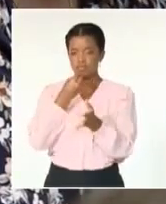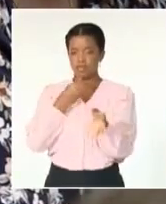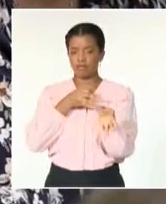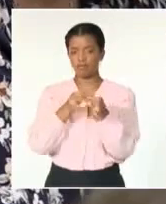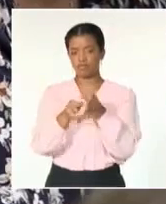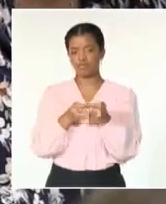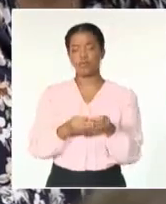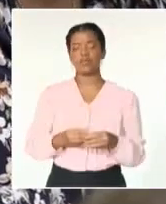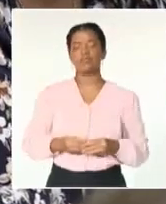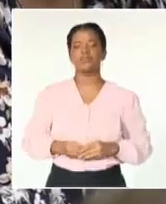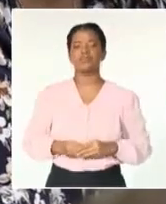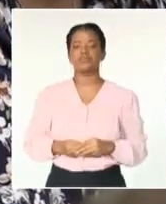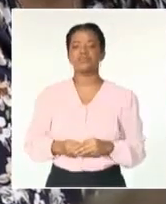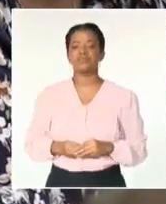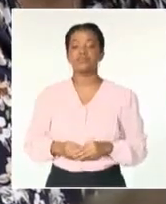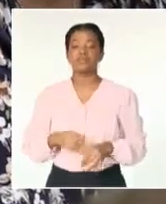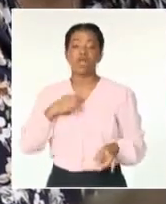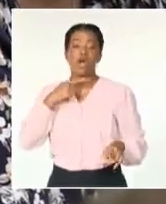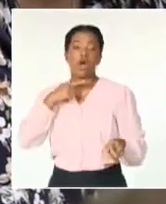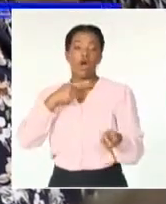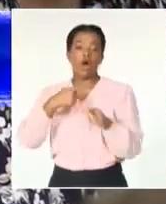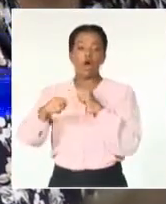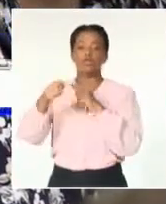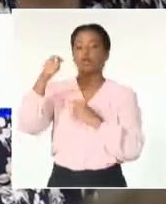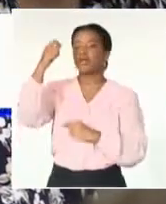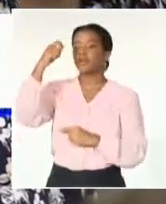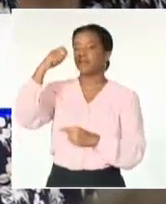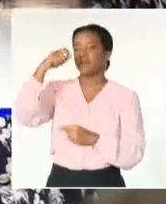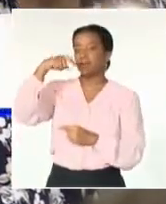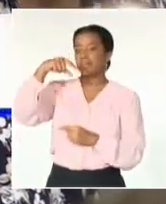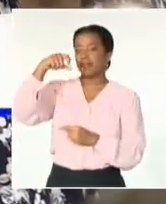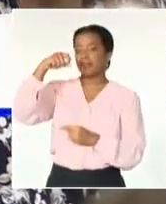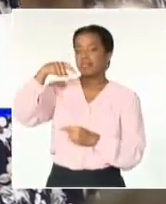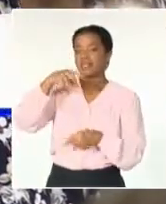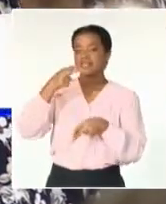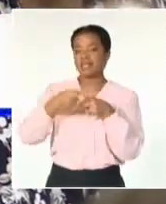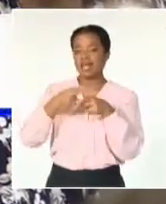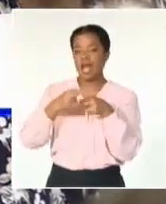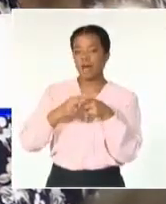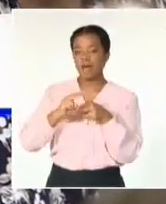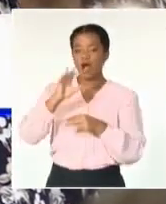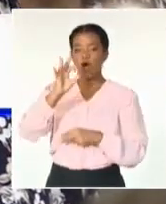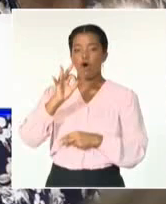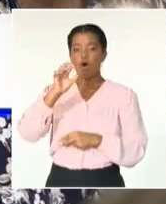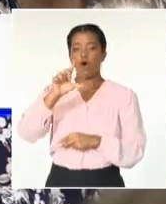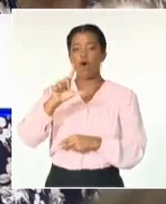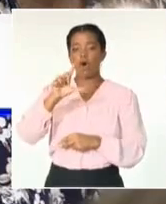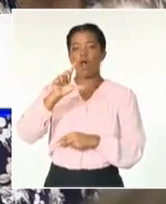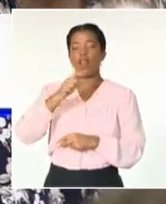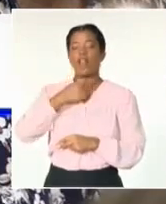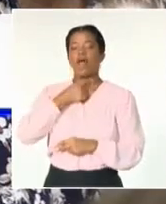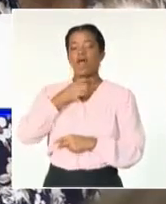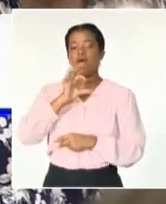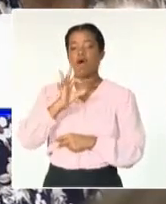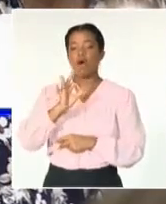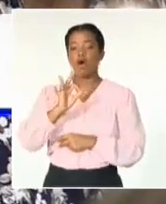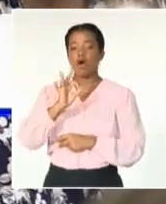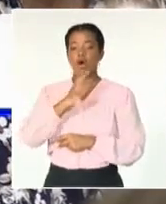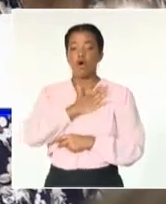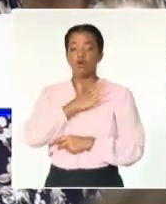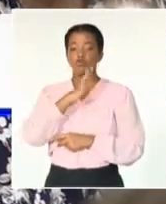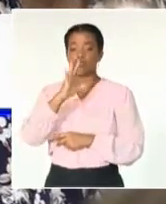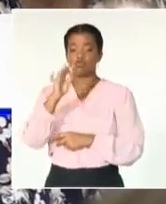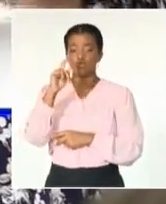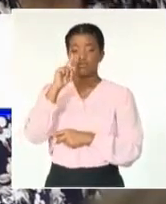el caso del oleosón tópico, este año, recientemente concluyó un ensayo clínico en el cual se compara